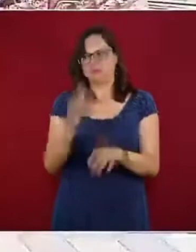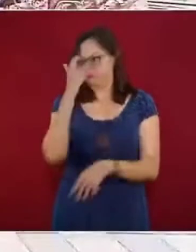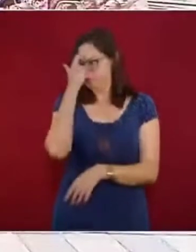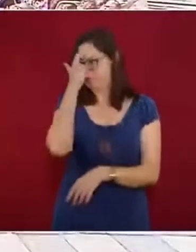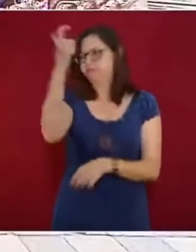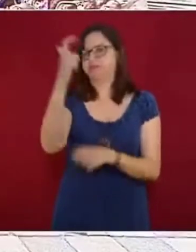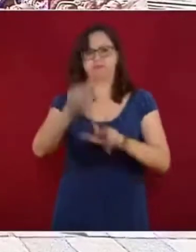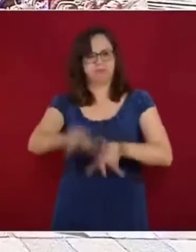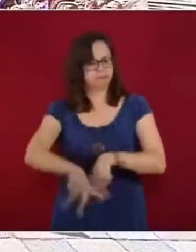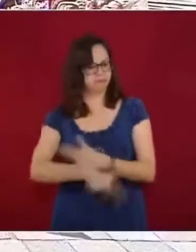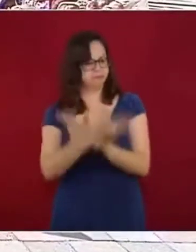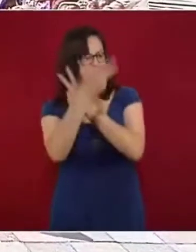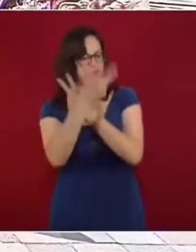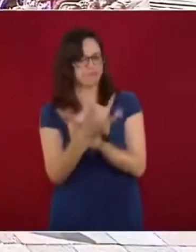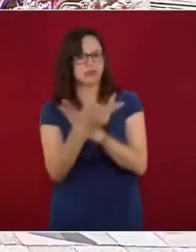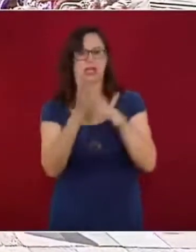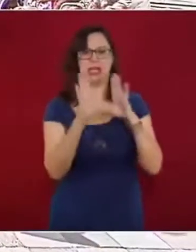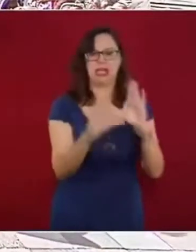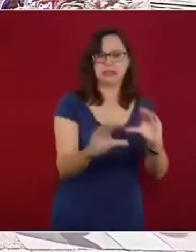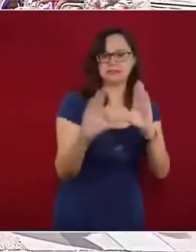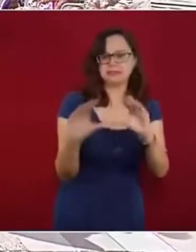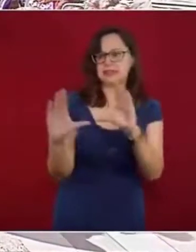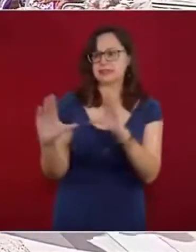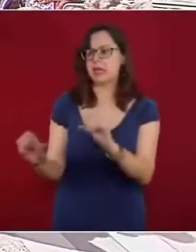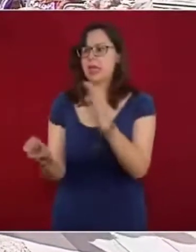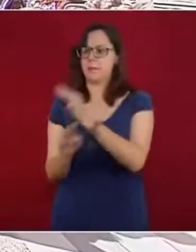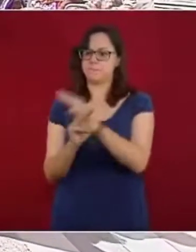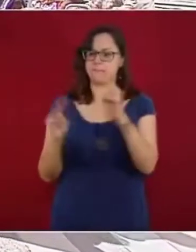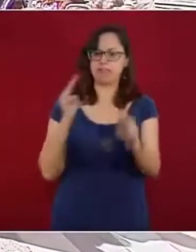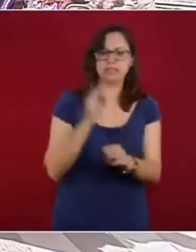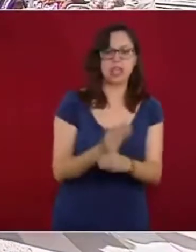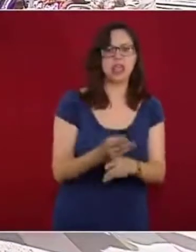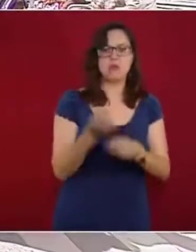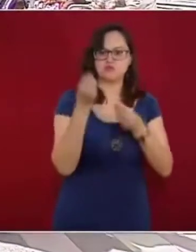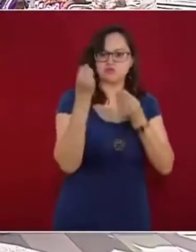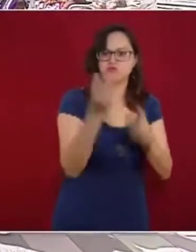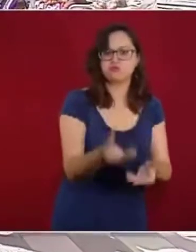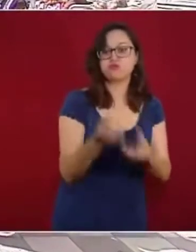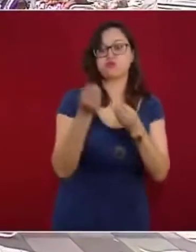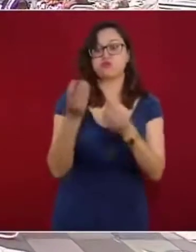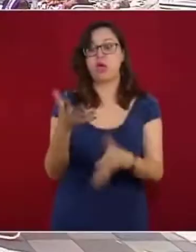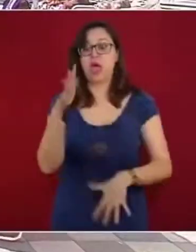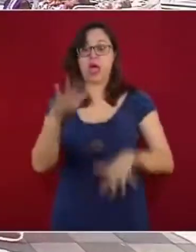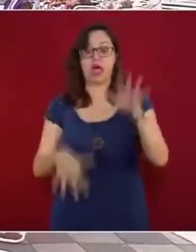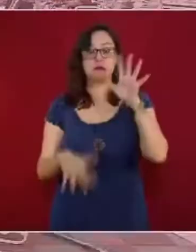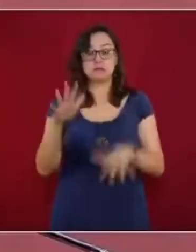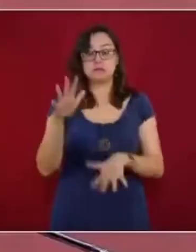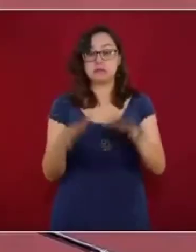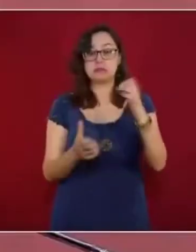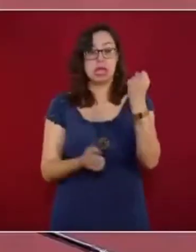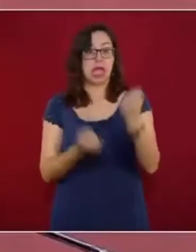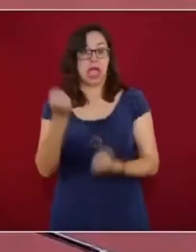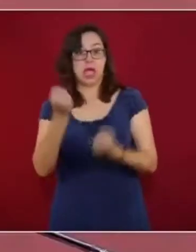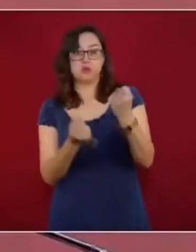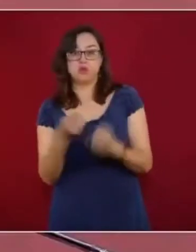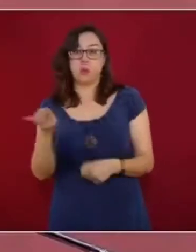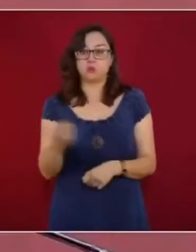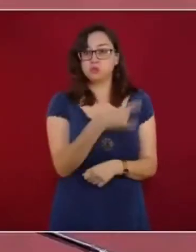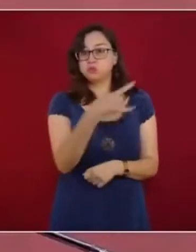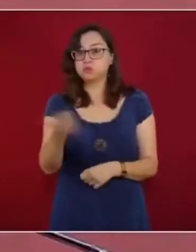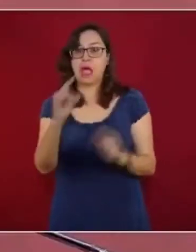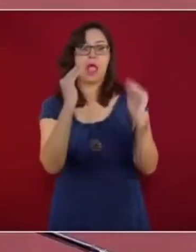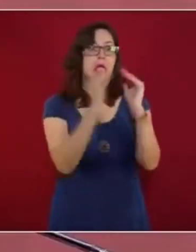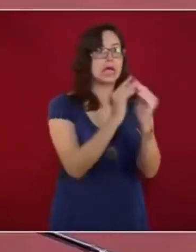acercando los materiales a los hogares de los estudiantes, o en un vehículo, boceando los contenidos, o yendo a las escuelas, entregando